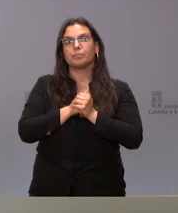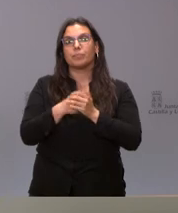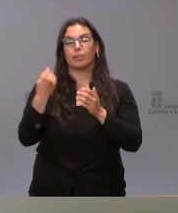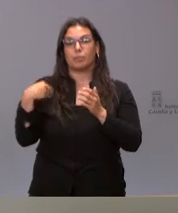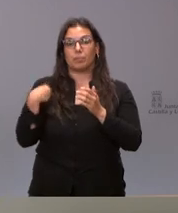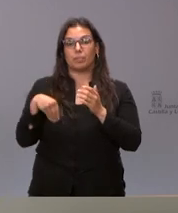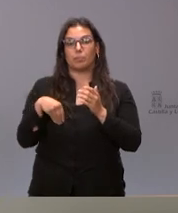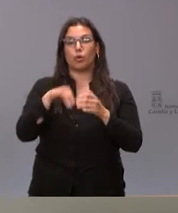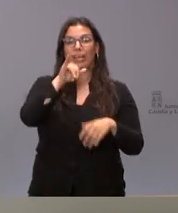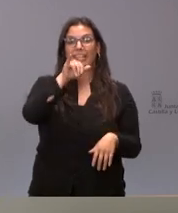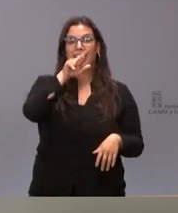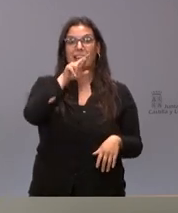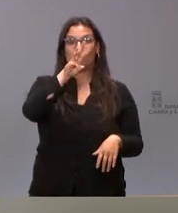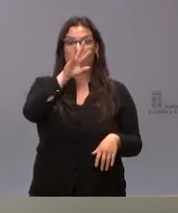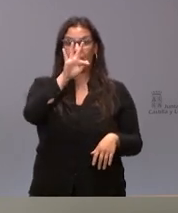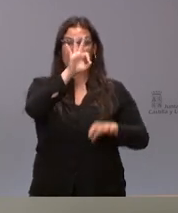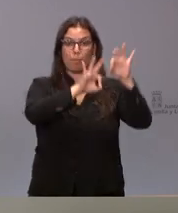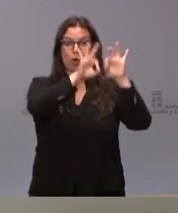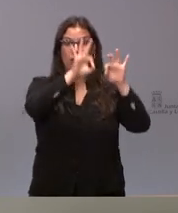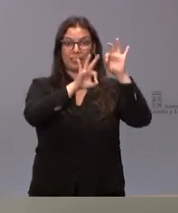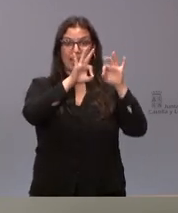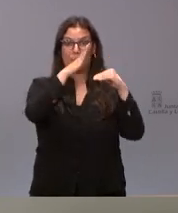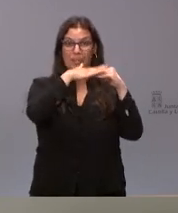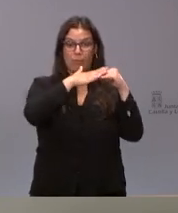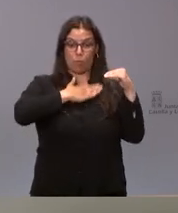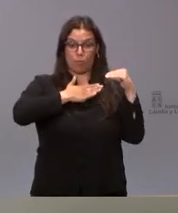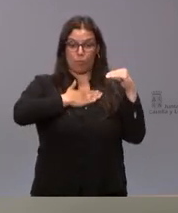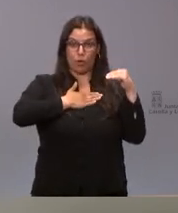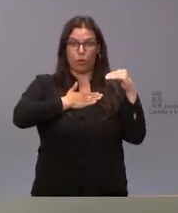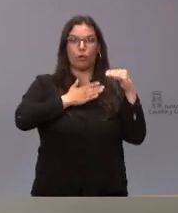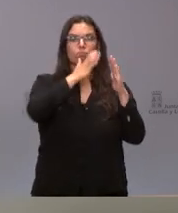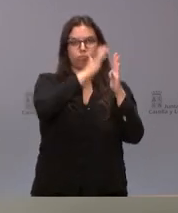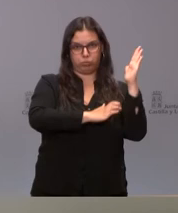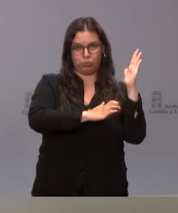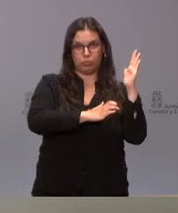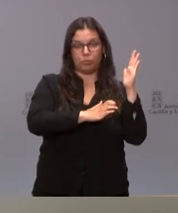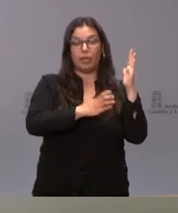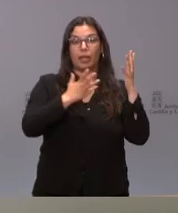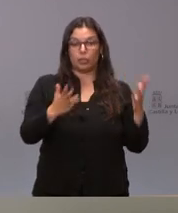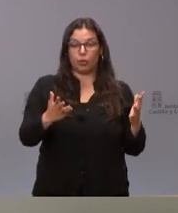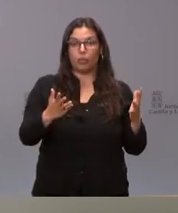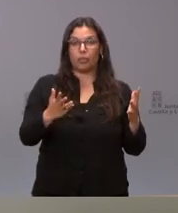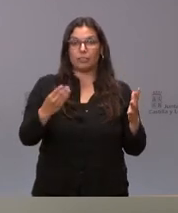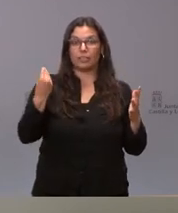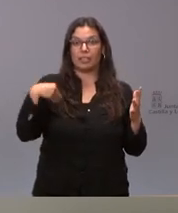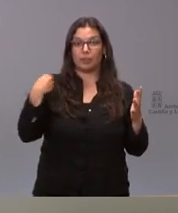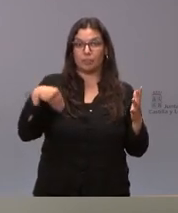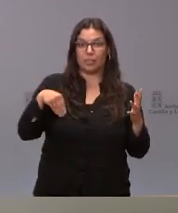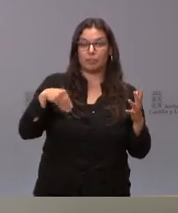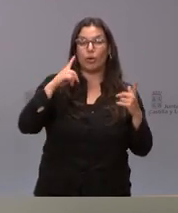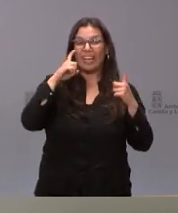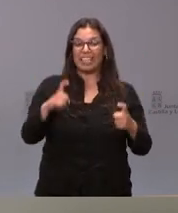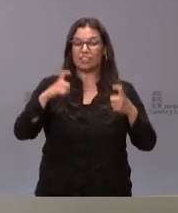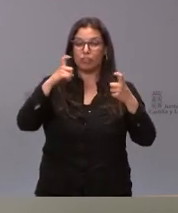gravamen del IRPF en el tramo más reducido y por tanto concentramos el esfuerzo de deflactación de la tarifa del